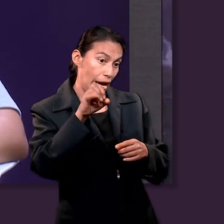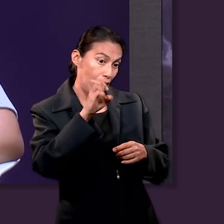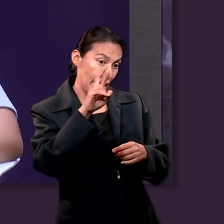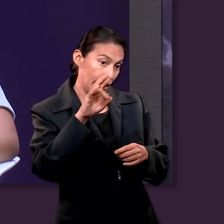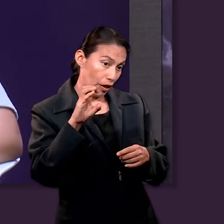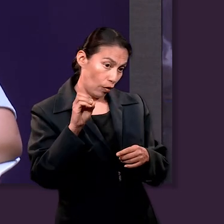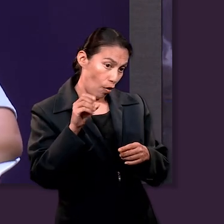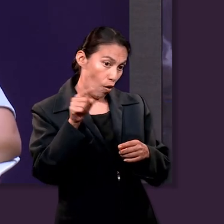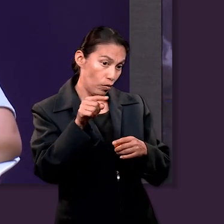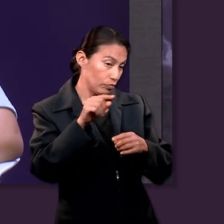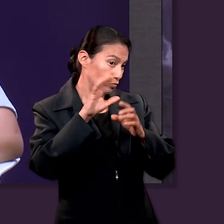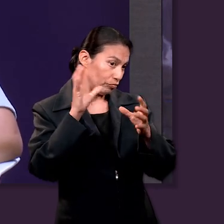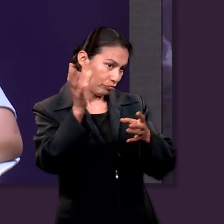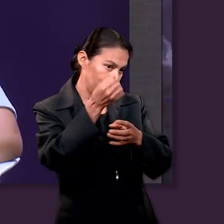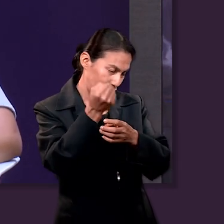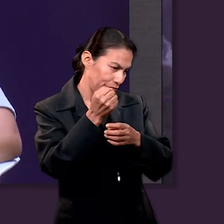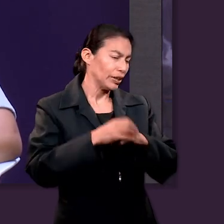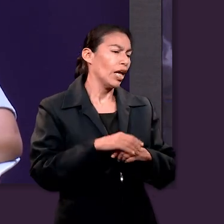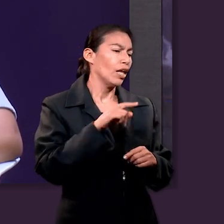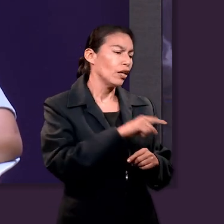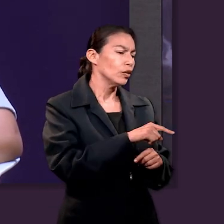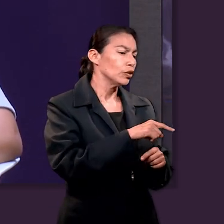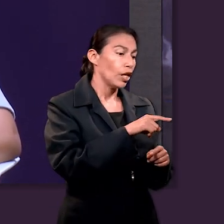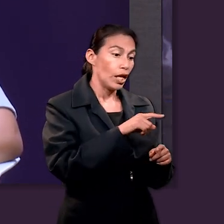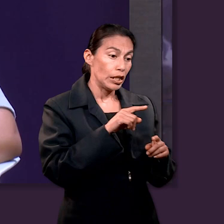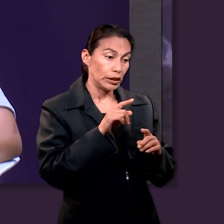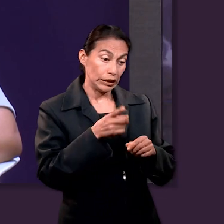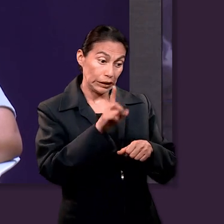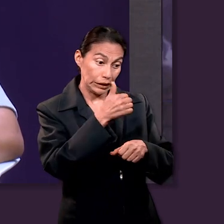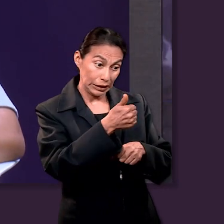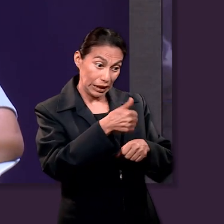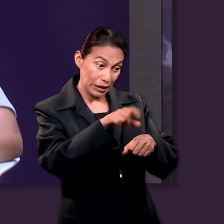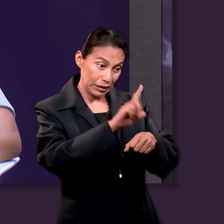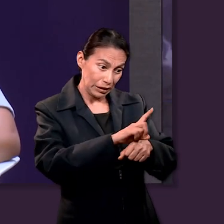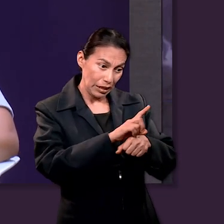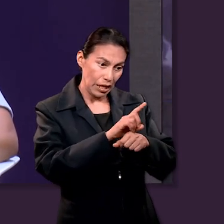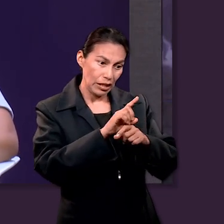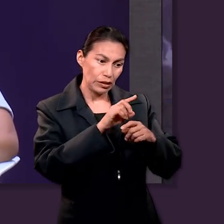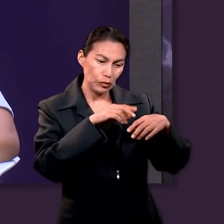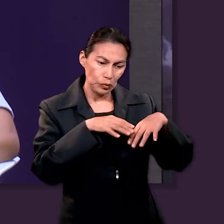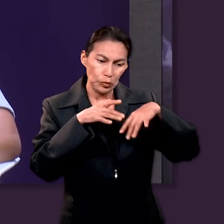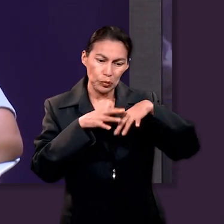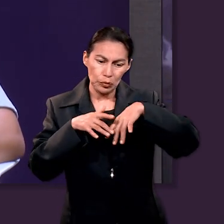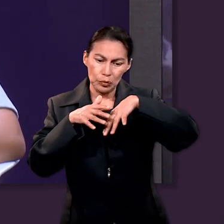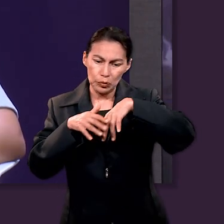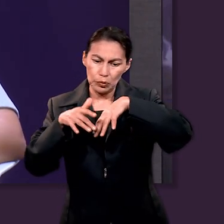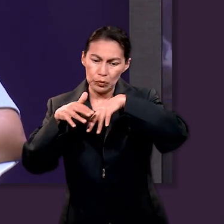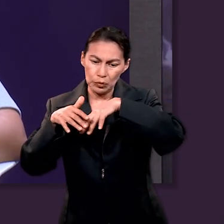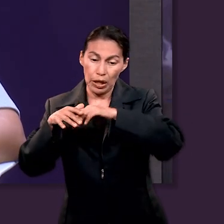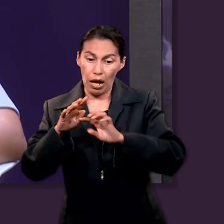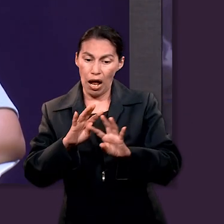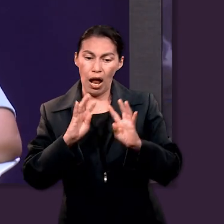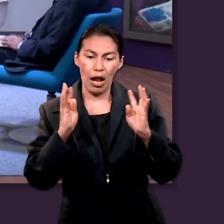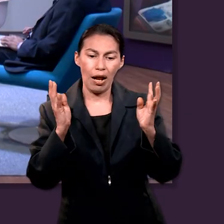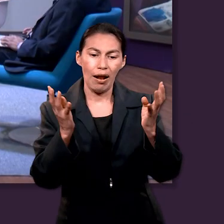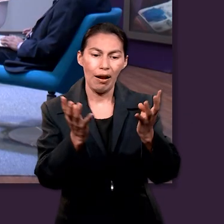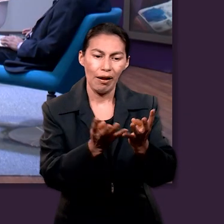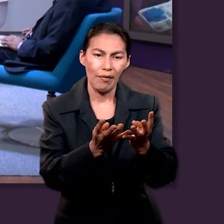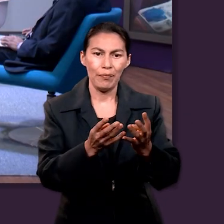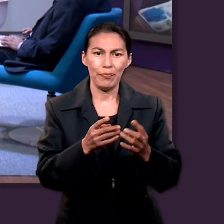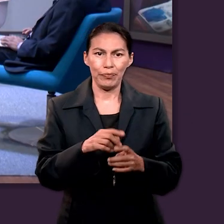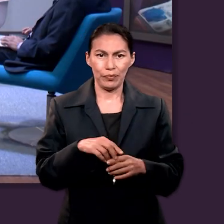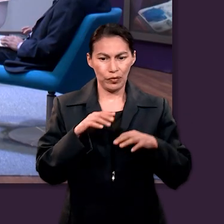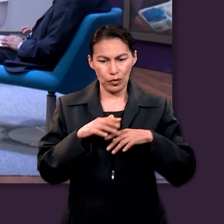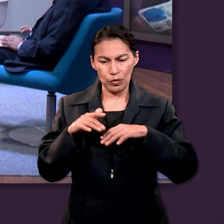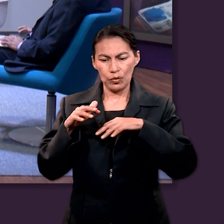Y entre las instrucciones le dice que durante seis días van a dar una vuelta alrededor de la ciudad, pero no solamente una vuelta caminando,